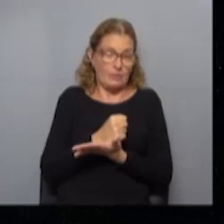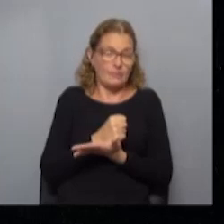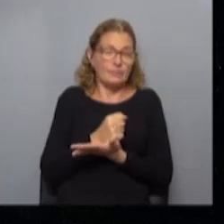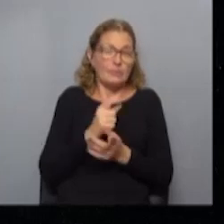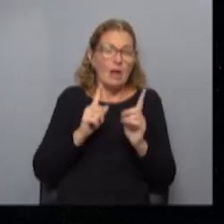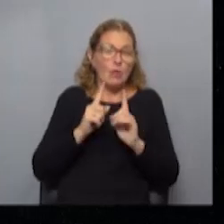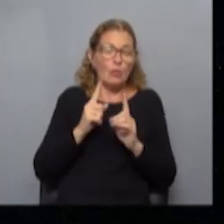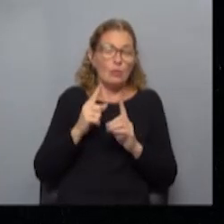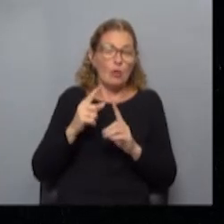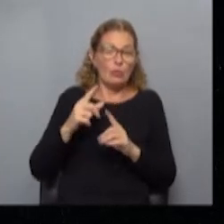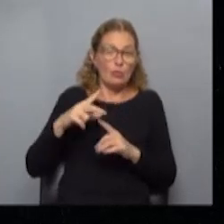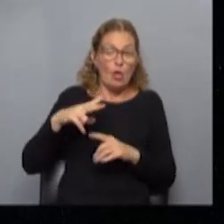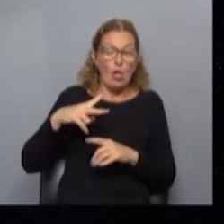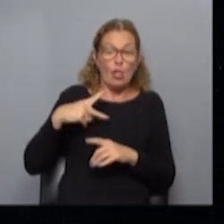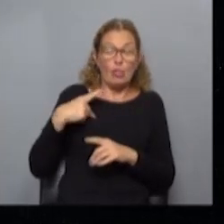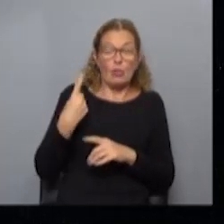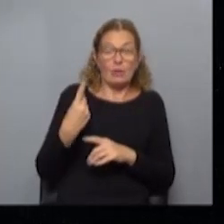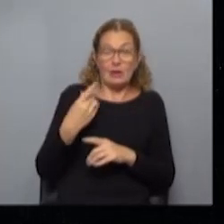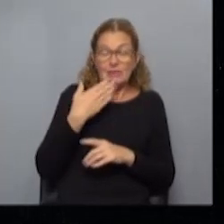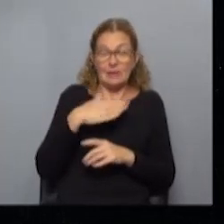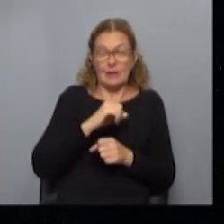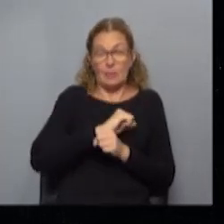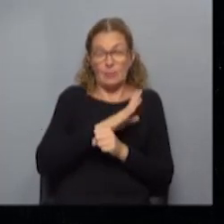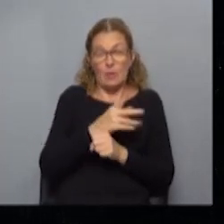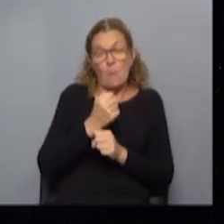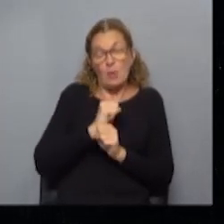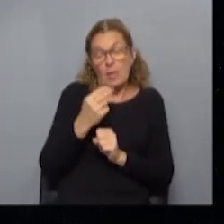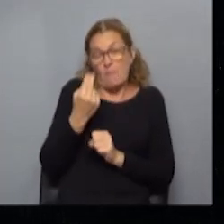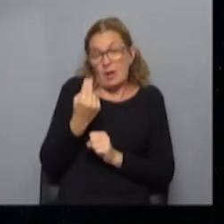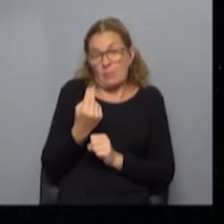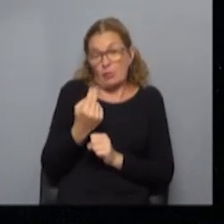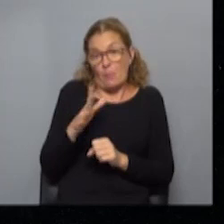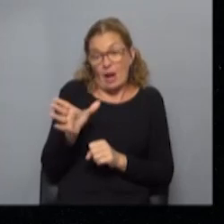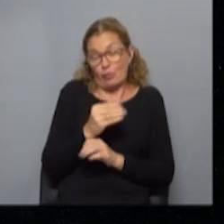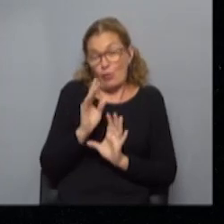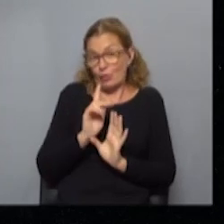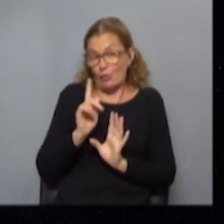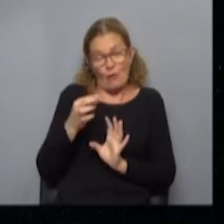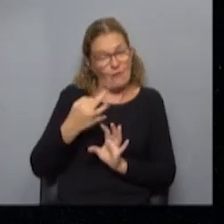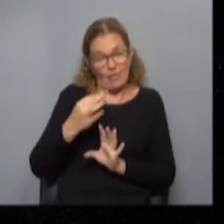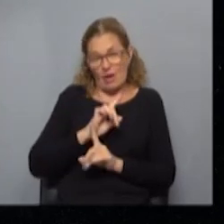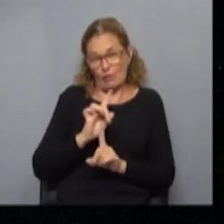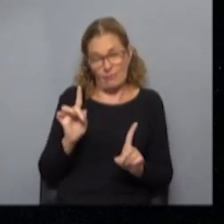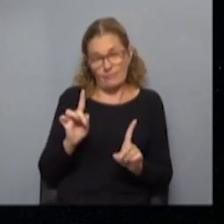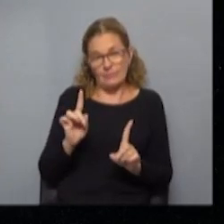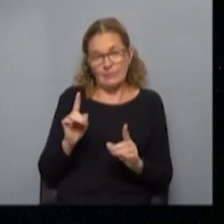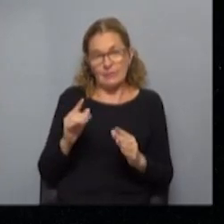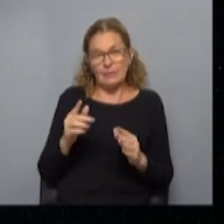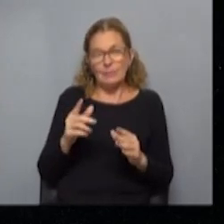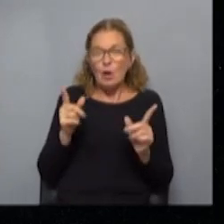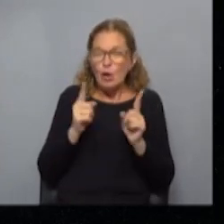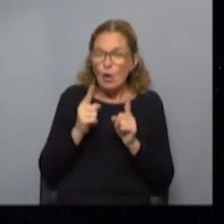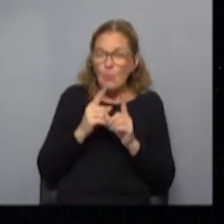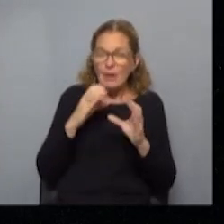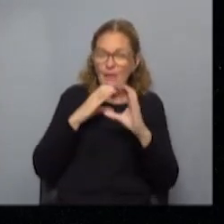algunas patronales entienden que en el marco de la pandemia tienen permiso para todo y eso no es así Fernanda ha sido breve